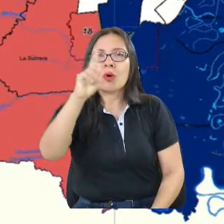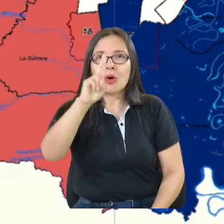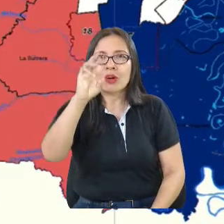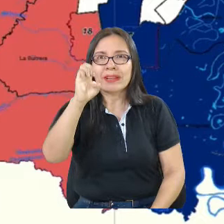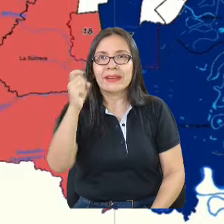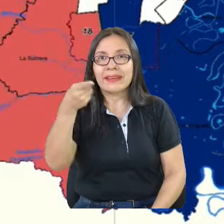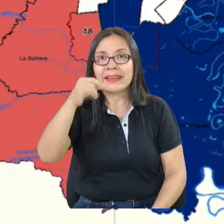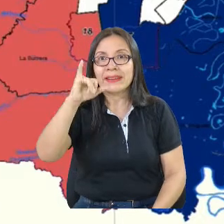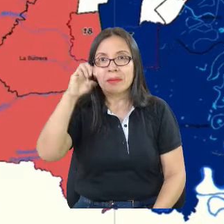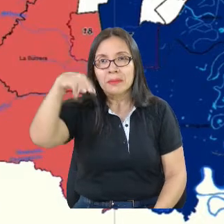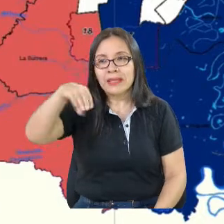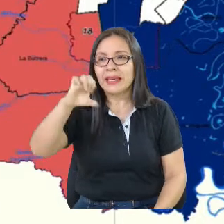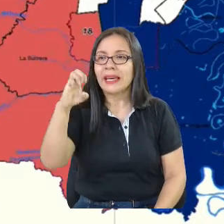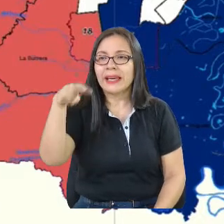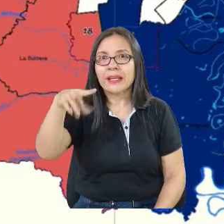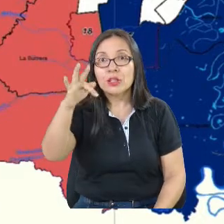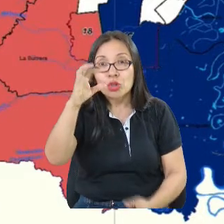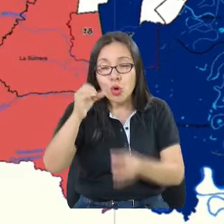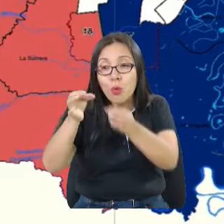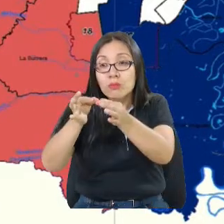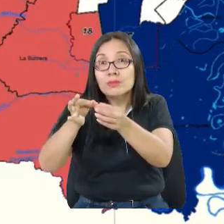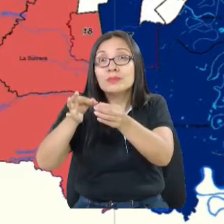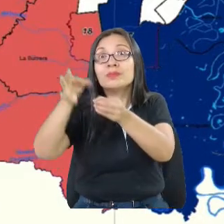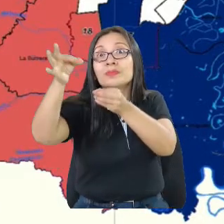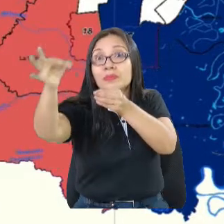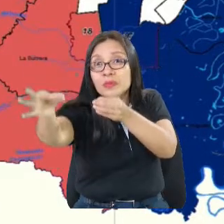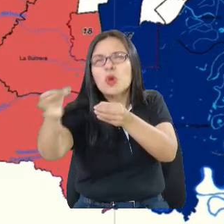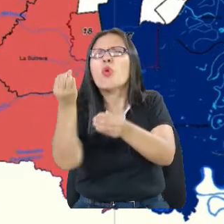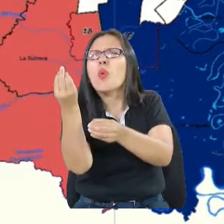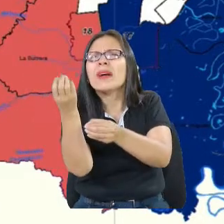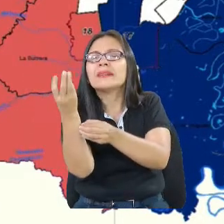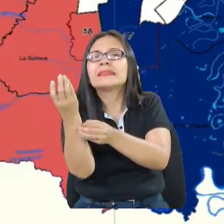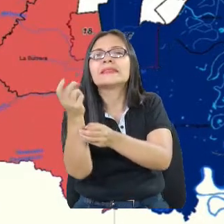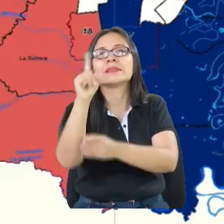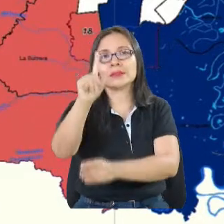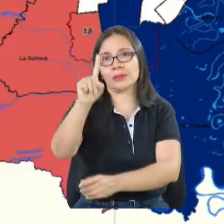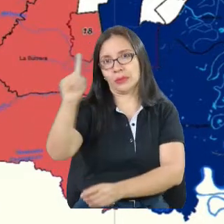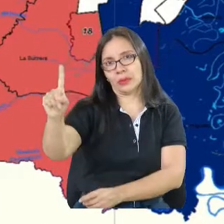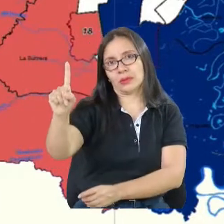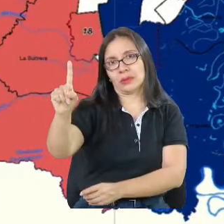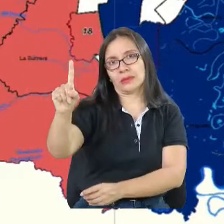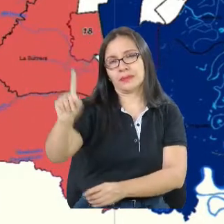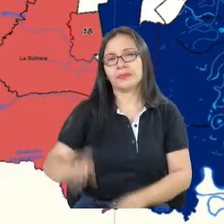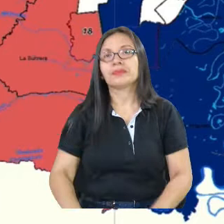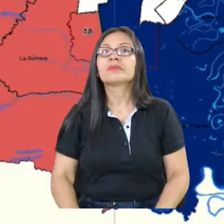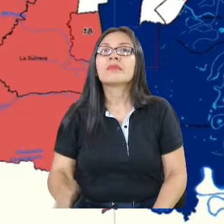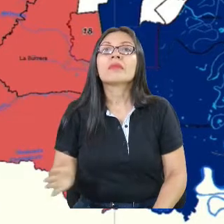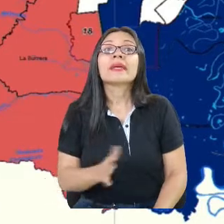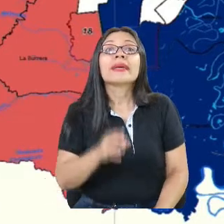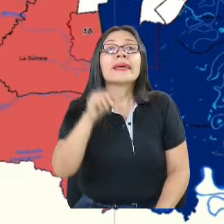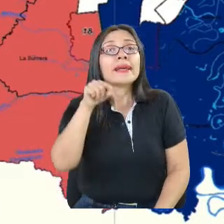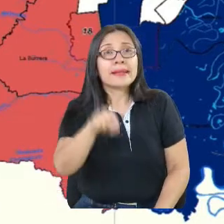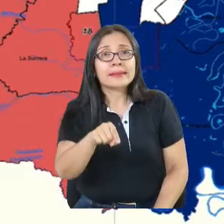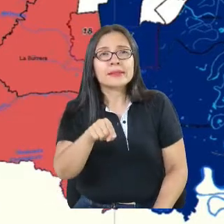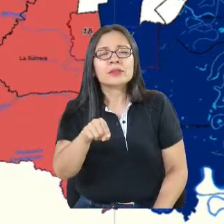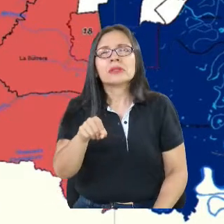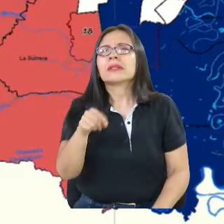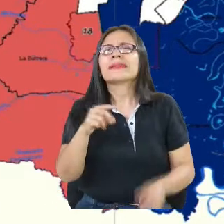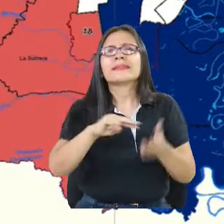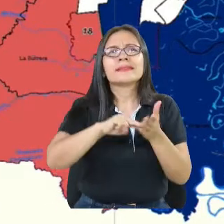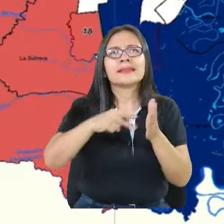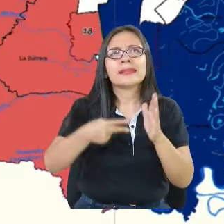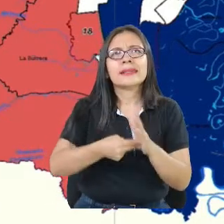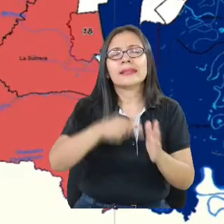trasladando ese conocimiento a la comunidad. Y esto llega, nos dice una cifra que es cerca del 55